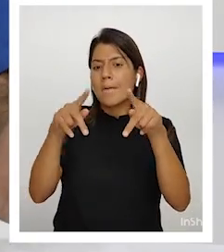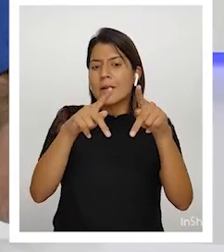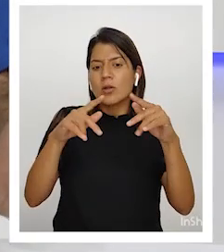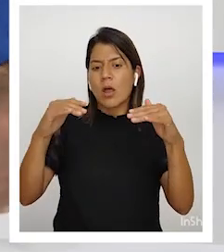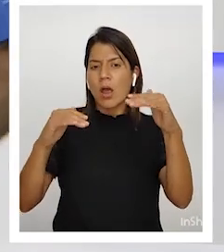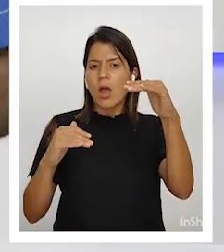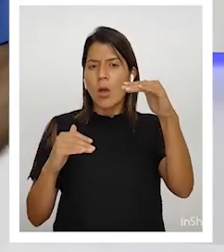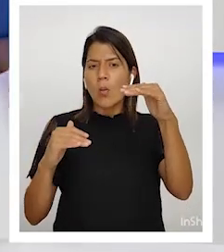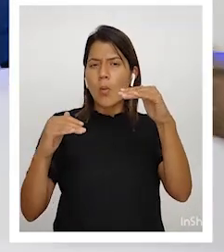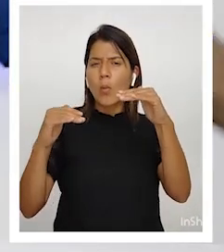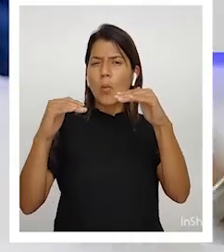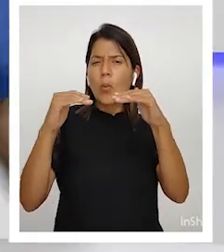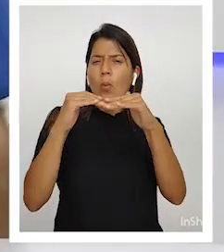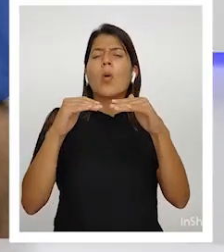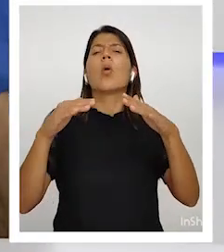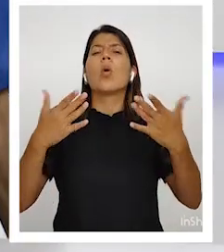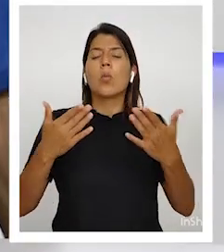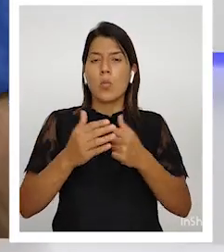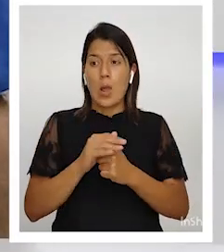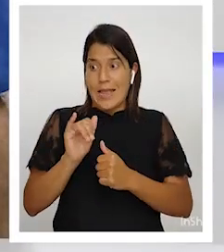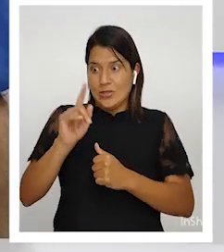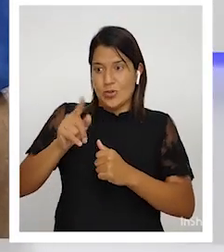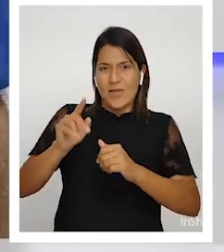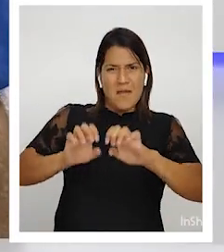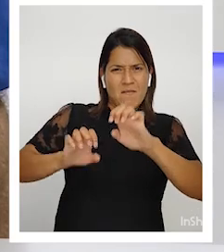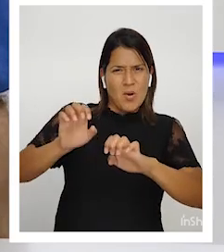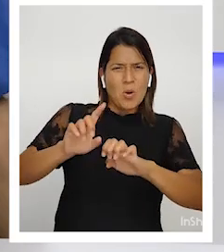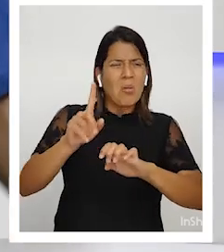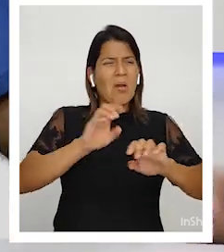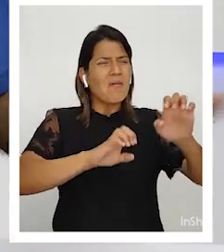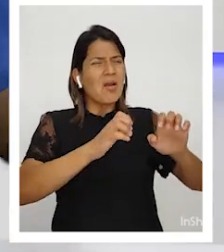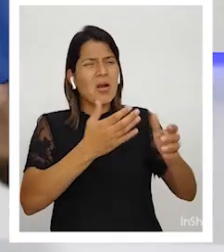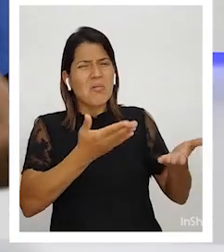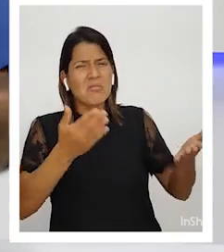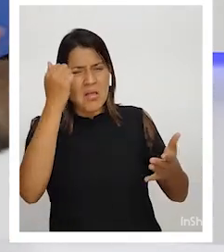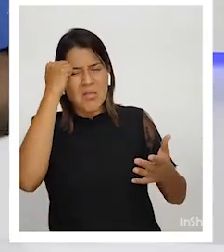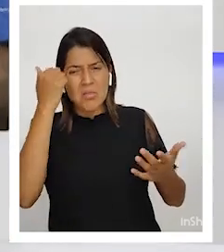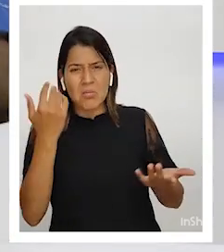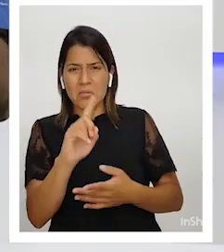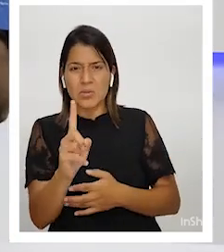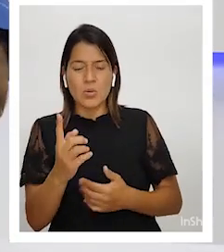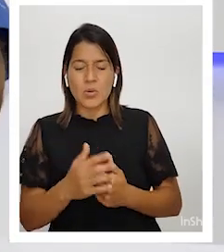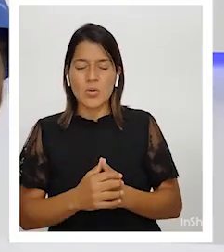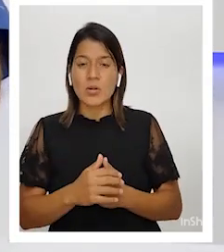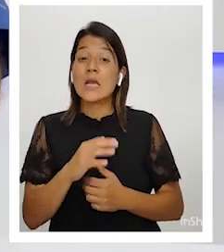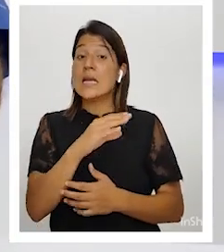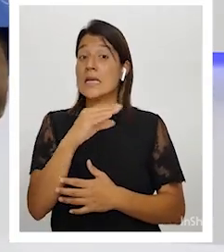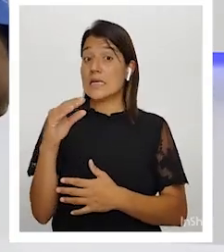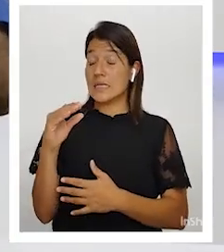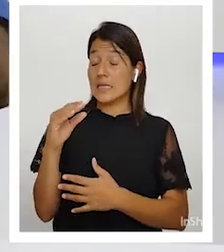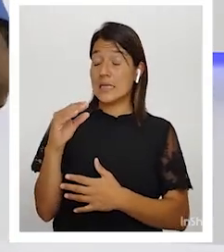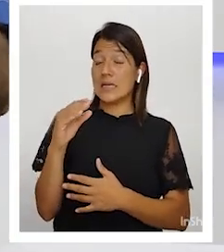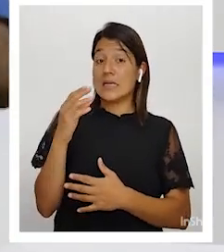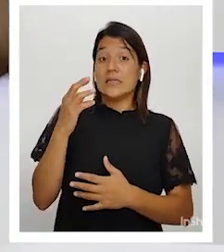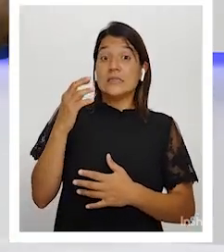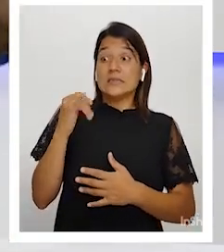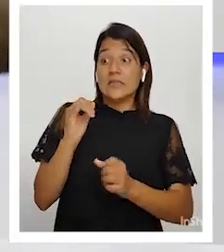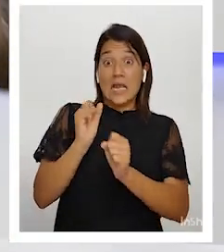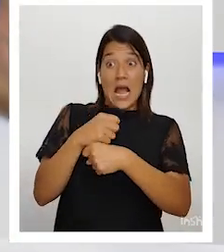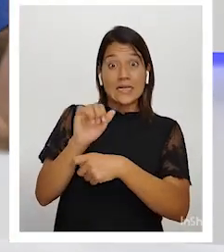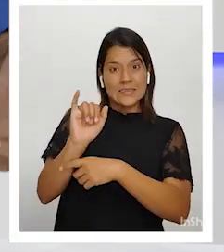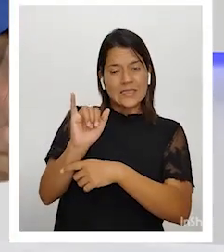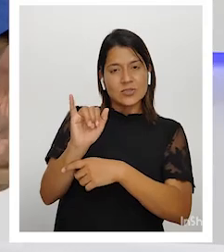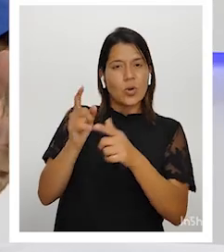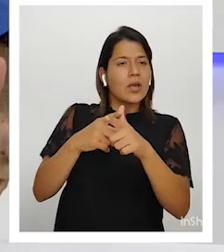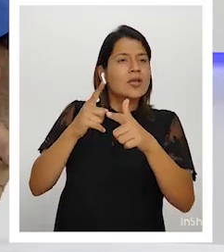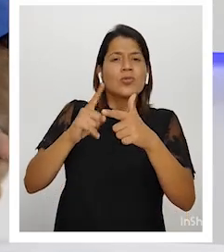medir. No son tonteras. Y, este, si se hace eso, se va a